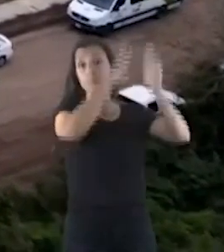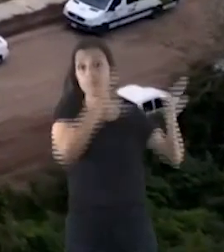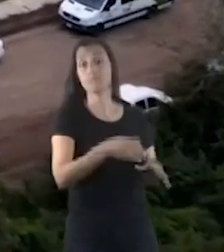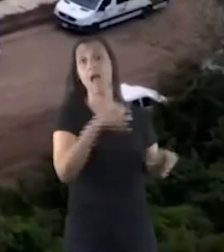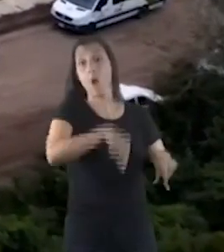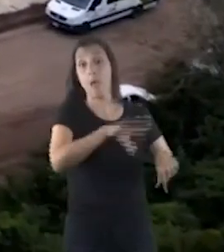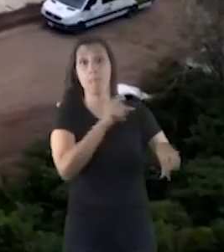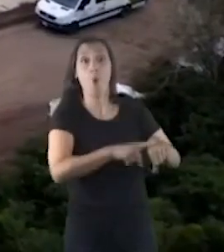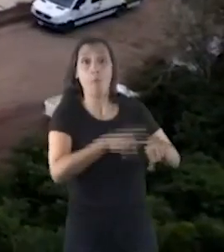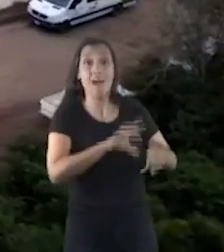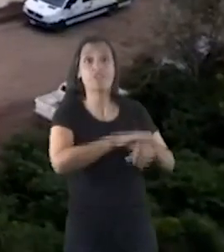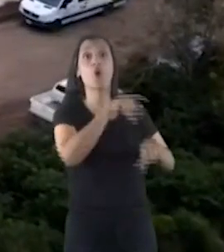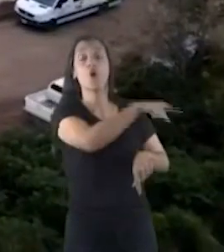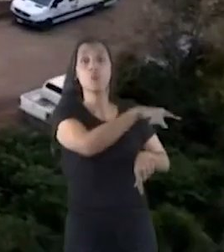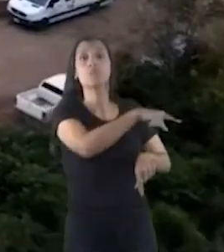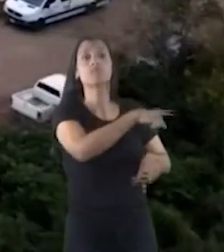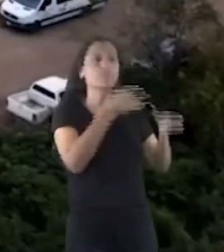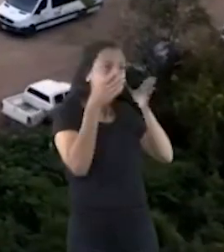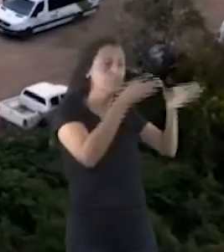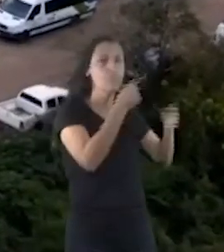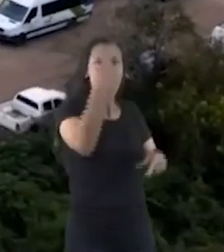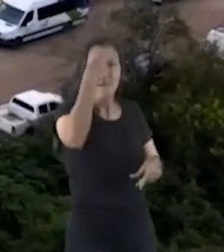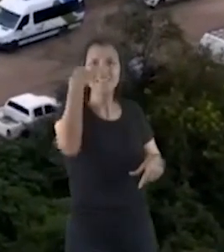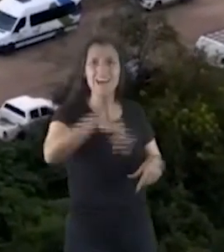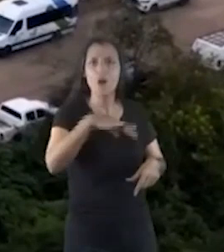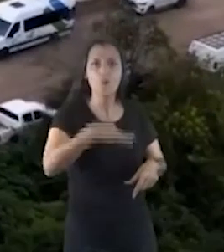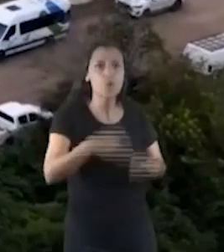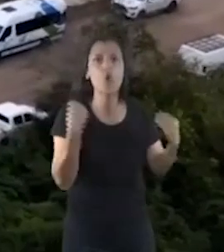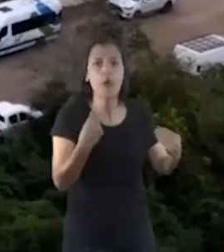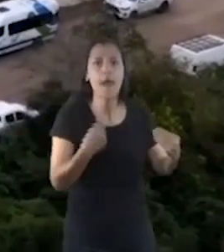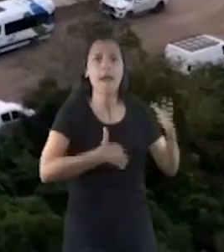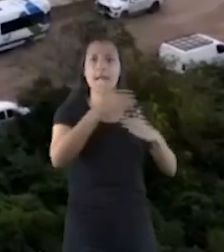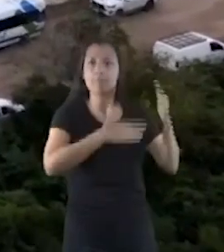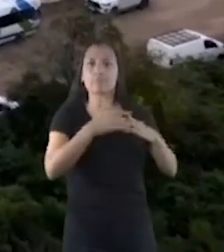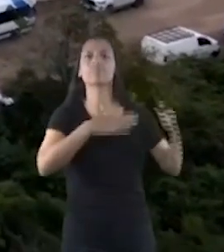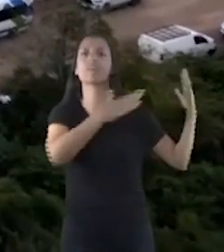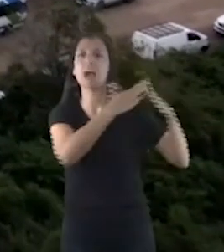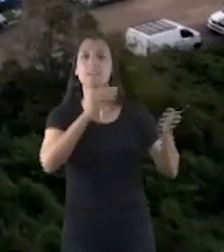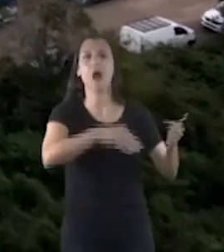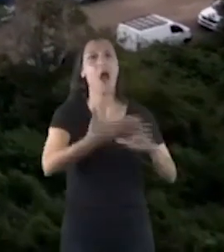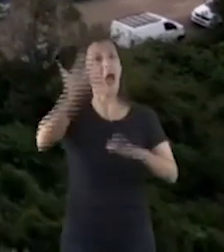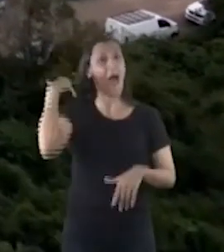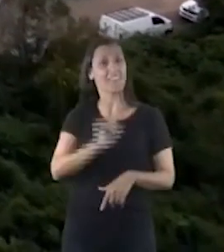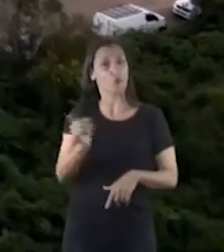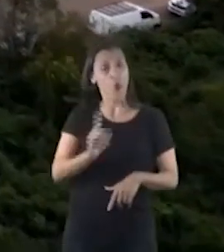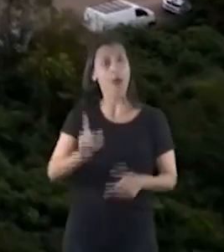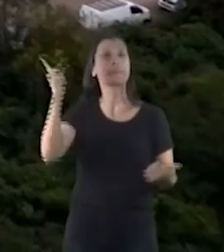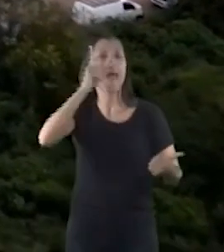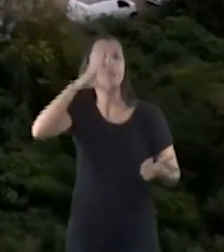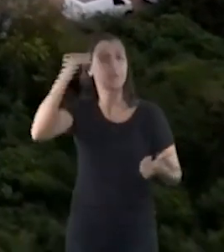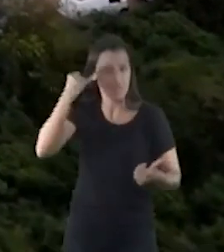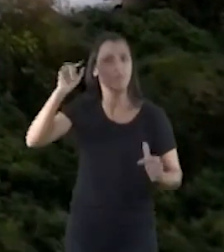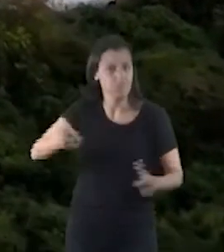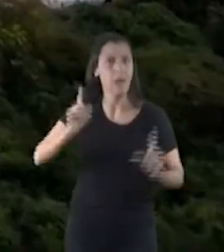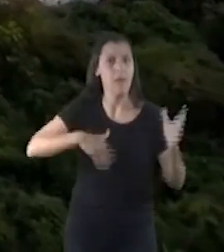este caso, solo piense en la casa que ustedes necesitan, porque antes no era que no se hacían casas Néstor, Cristina, hicieron